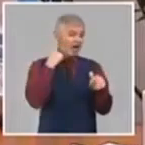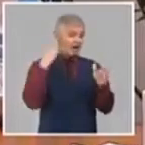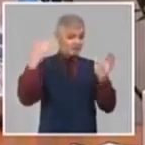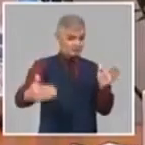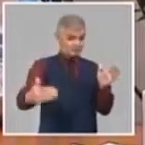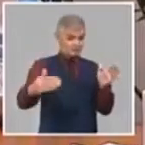ejecución.